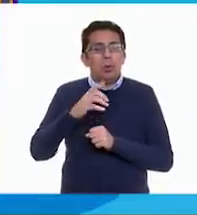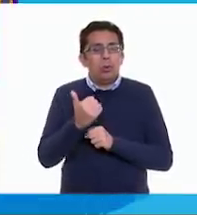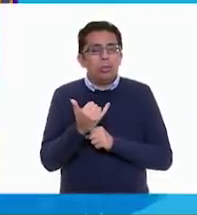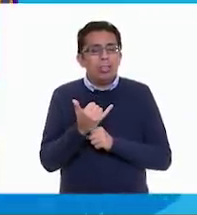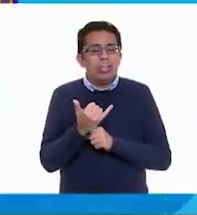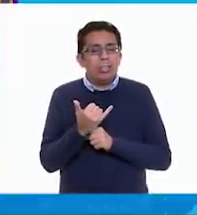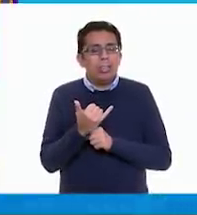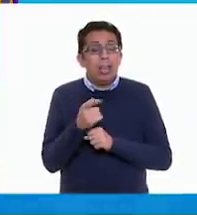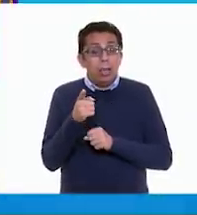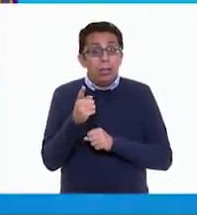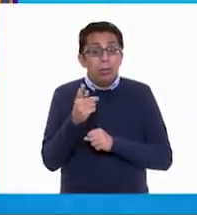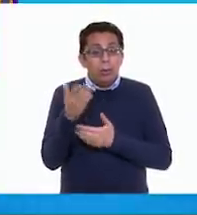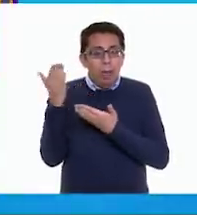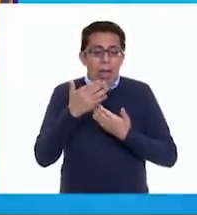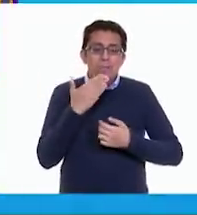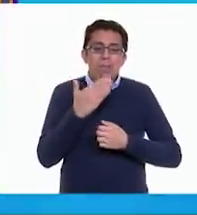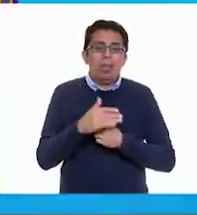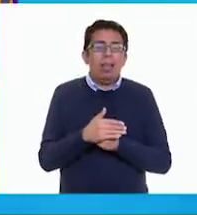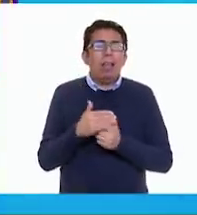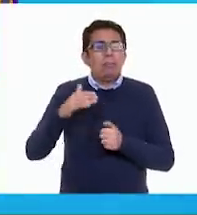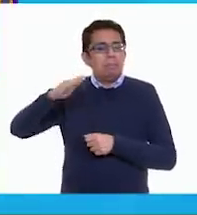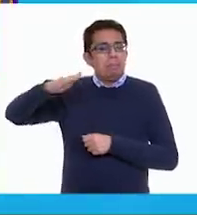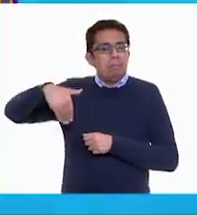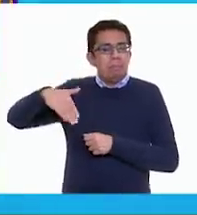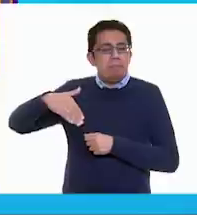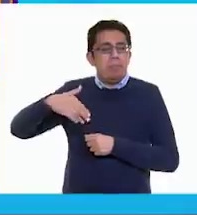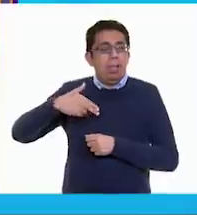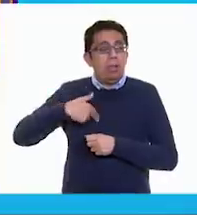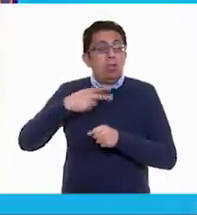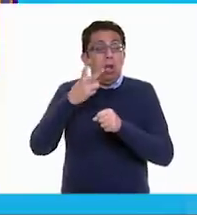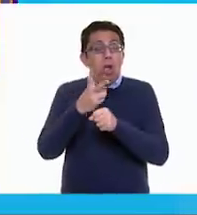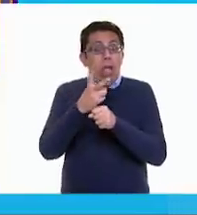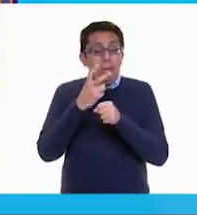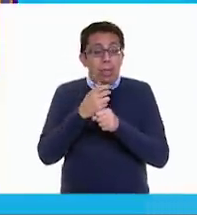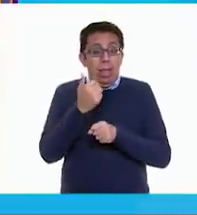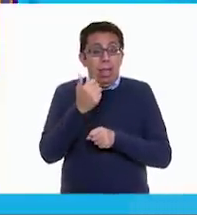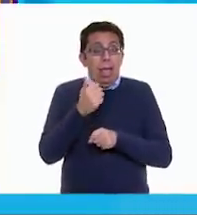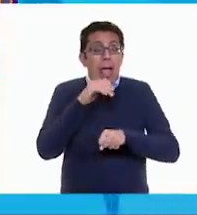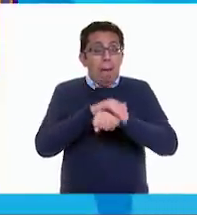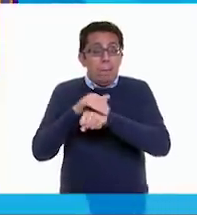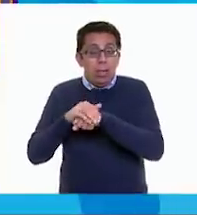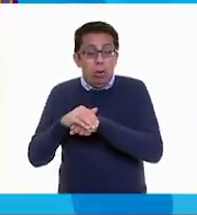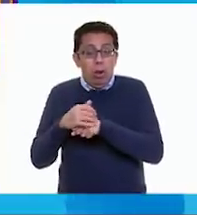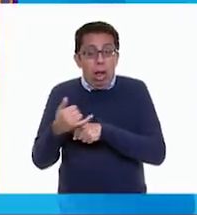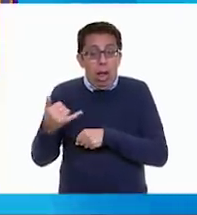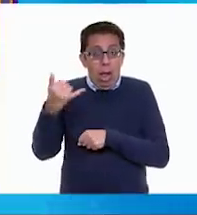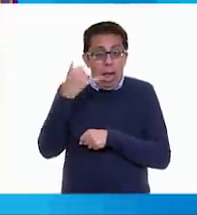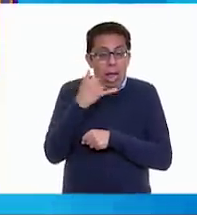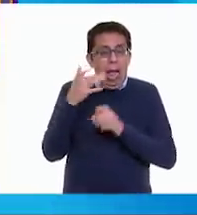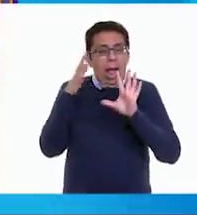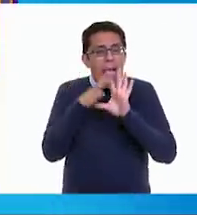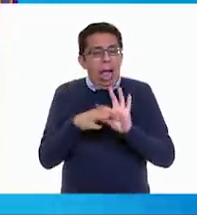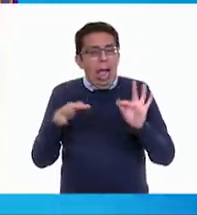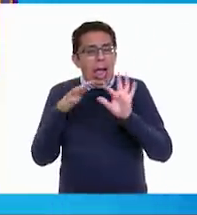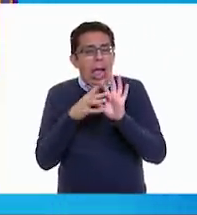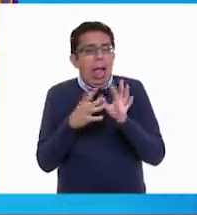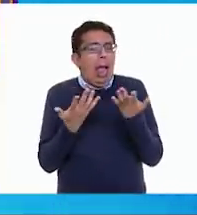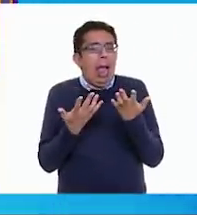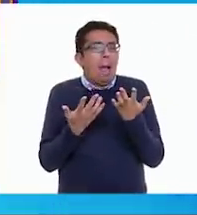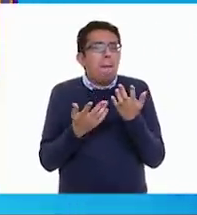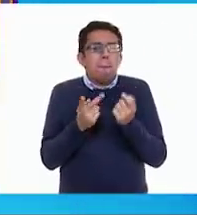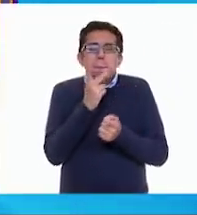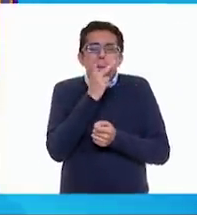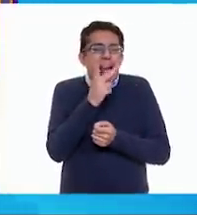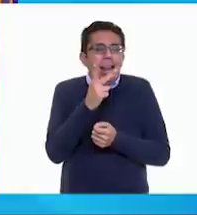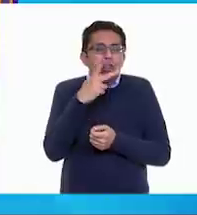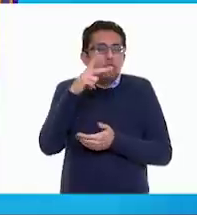qué bueno que llegas. Hace un momento invité a nuestros amigos a que nos llamaran y nos contaran sobre alguna palabra que